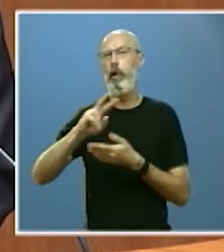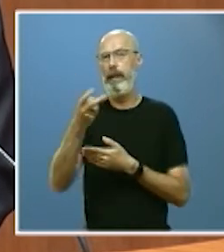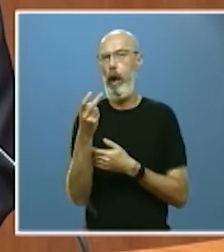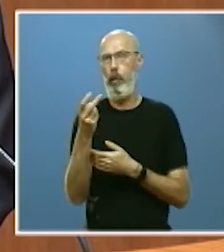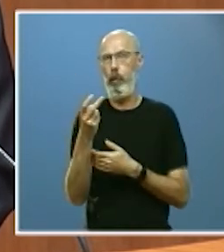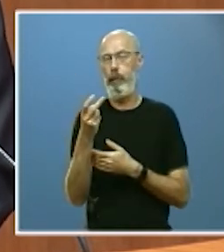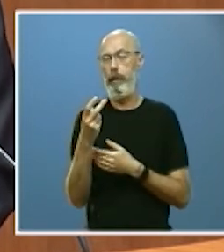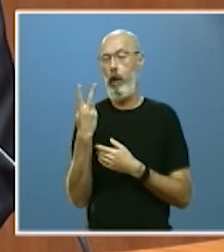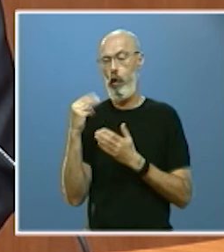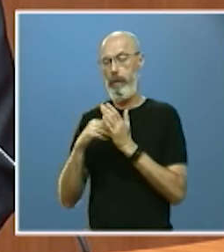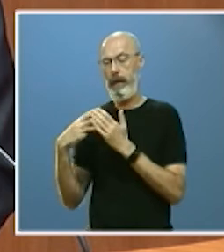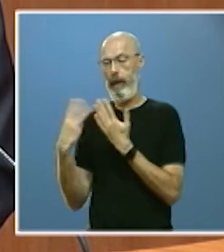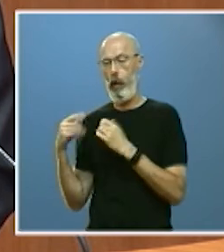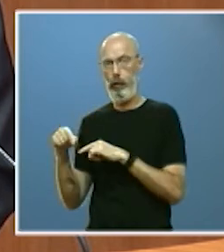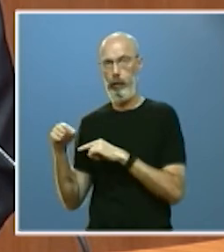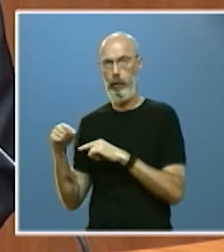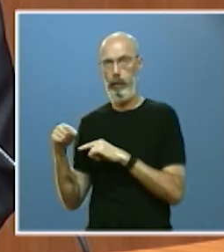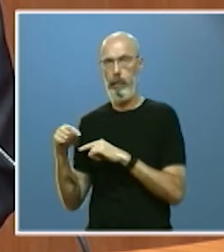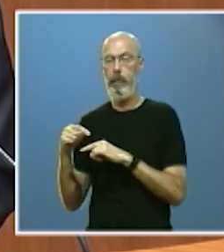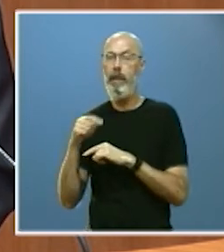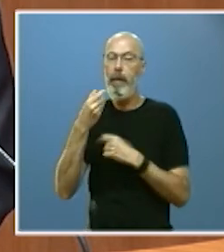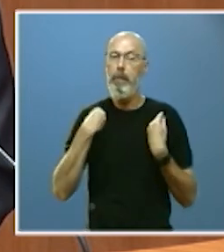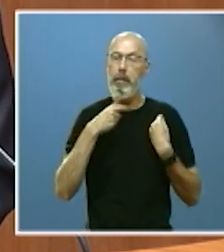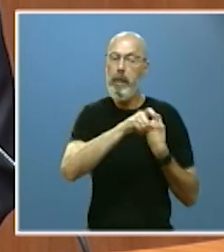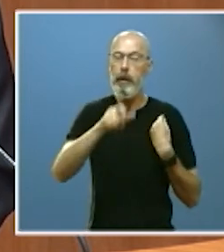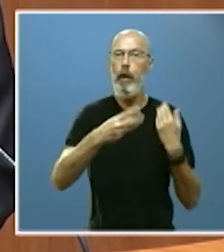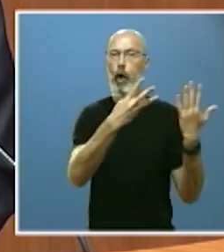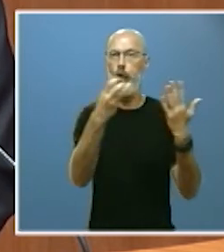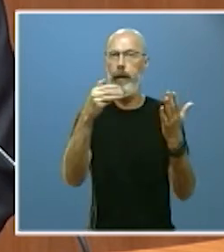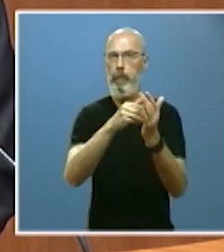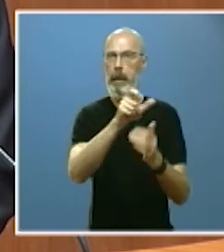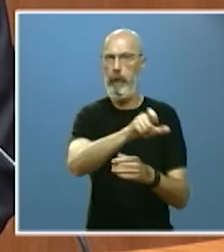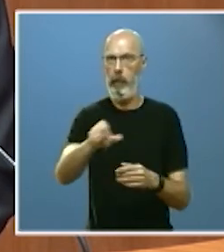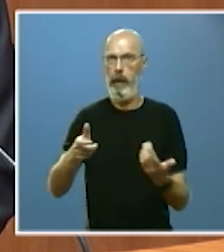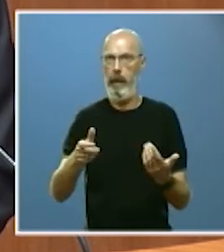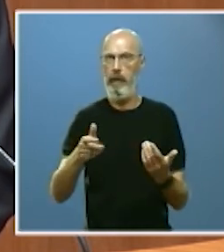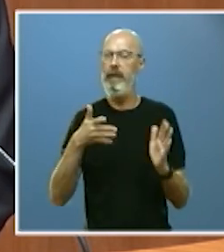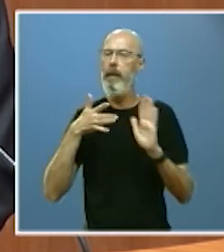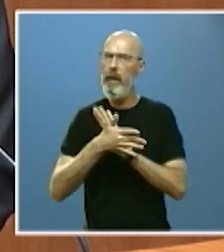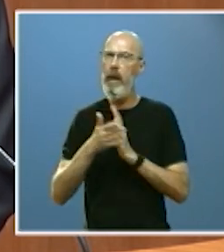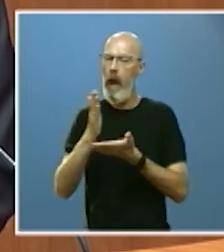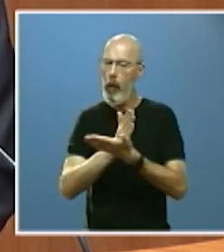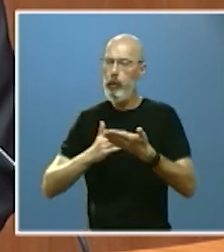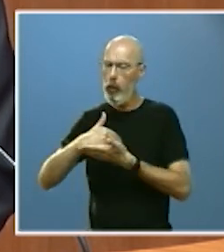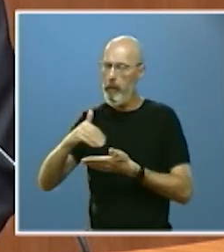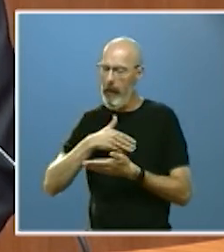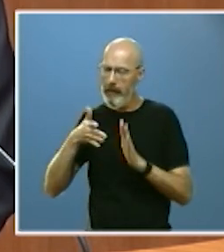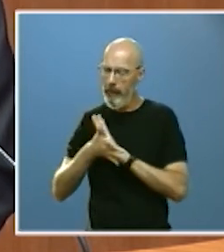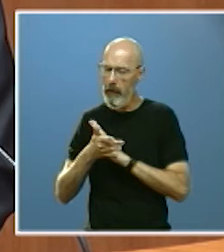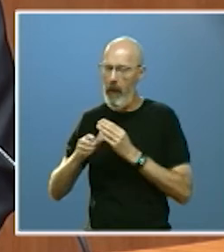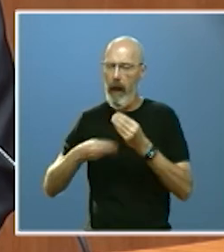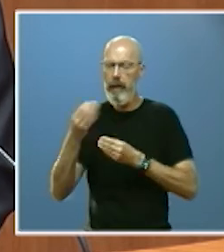2018 para sus 800.000 habitantes de esta manera la autonomía sirve para adaptar los servicios